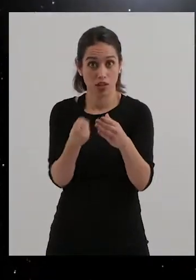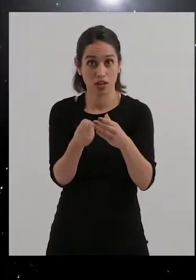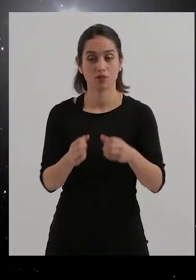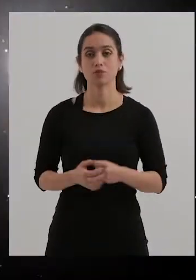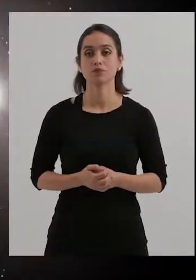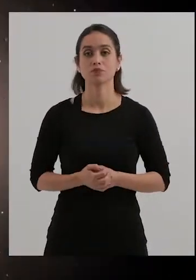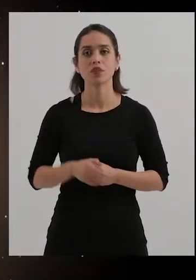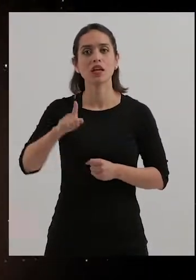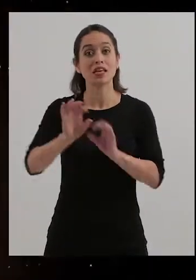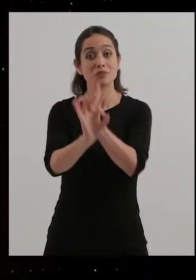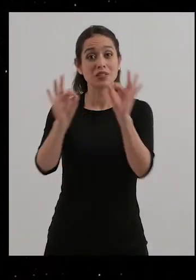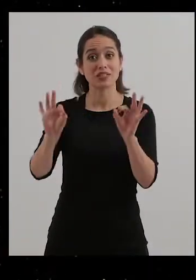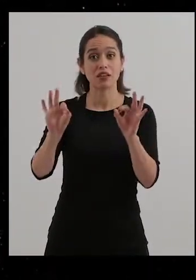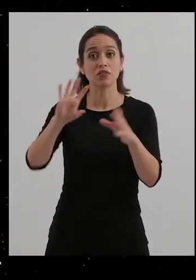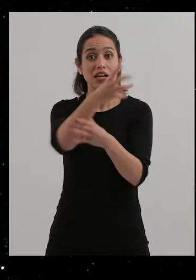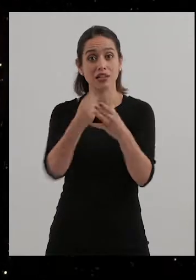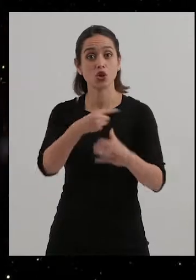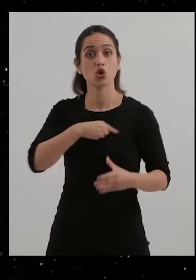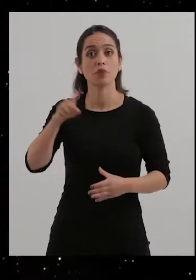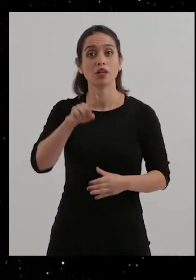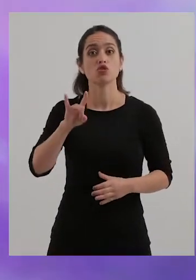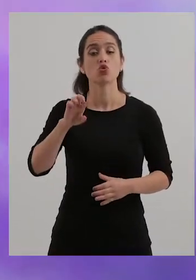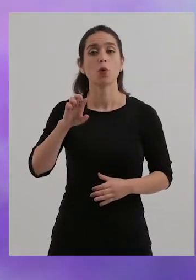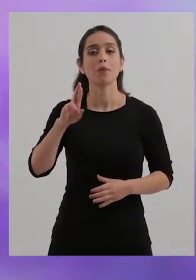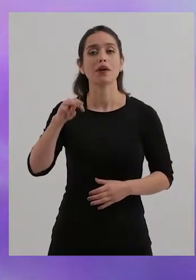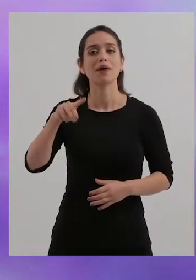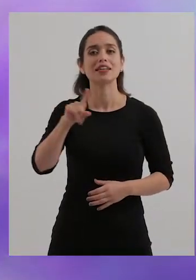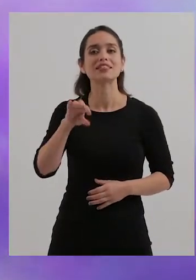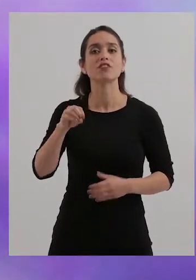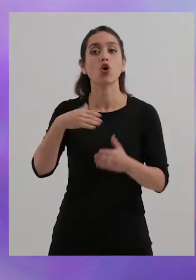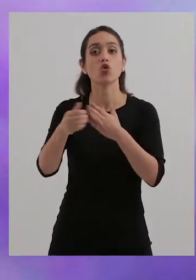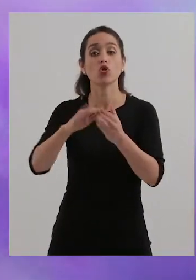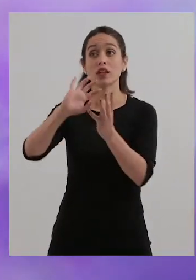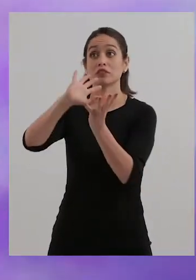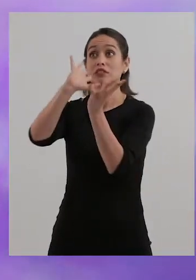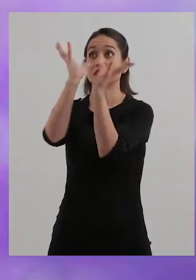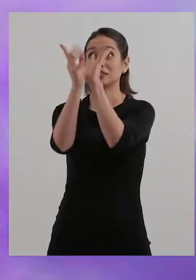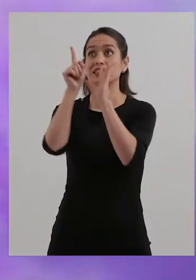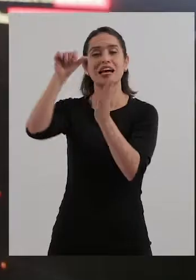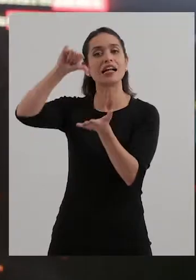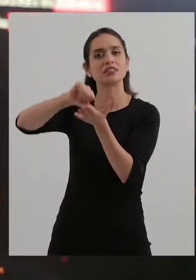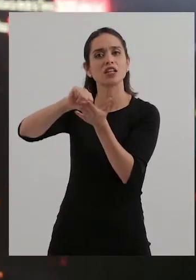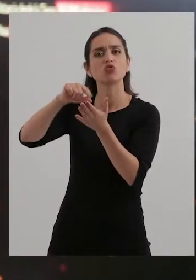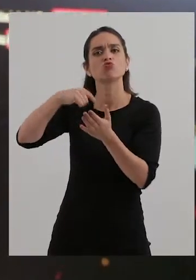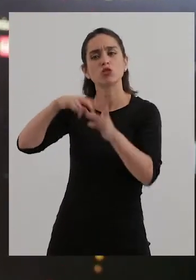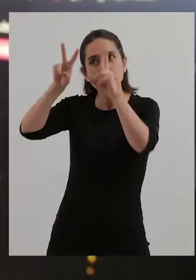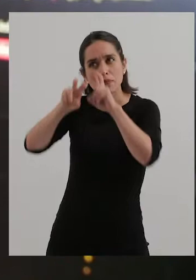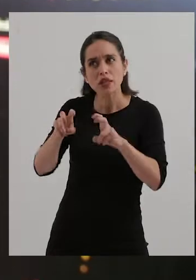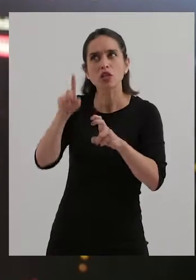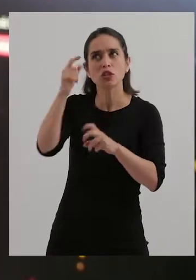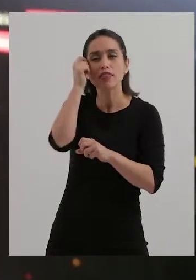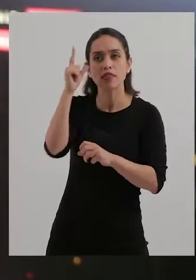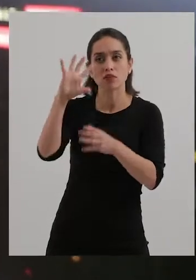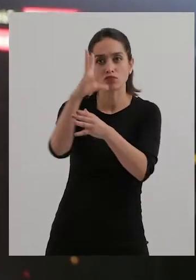negros, especialmente los agujeros negros más supermasivos que se encuentran al centro de la galaxia. Trato de entender cuál es la